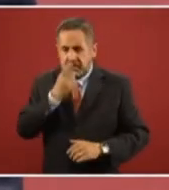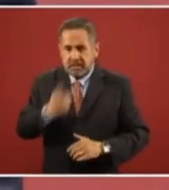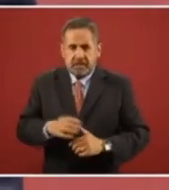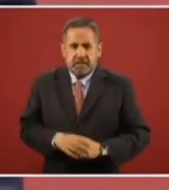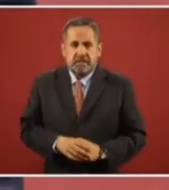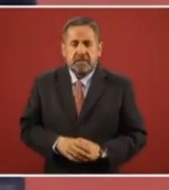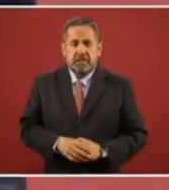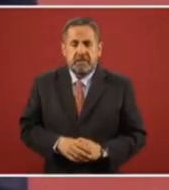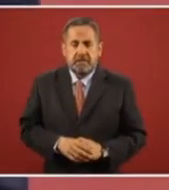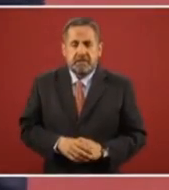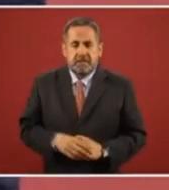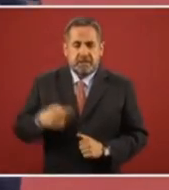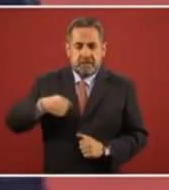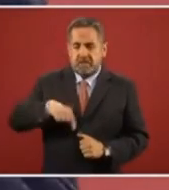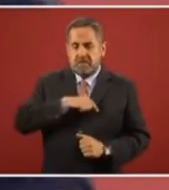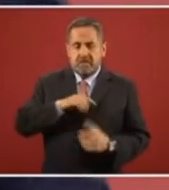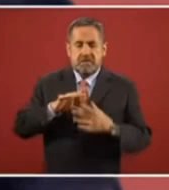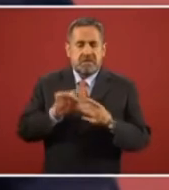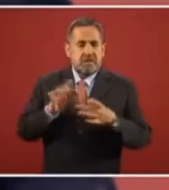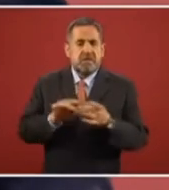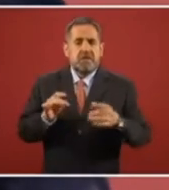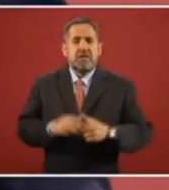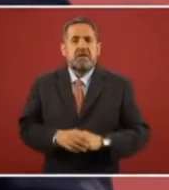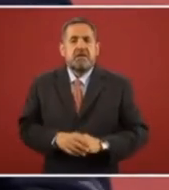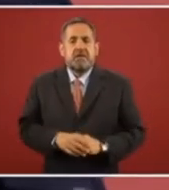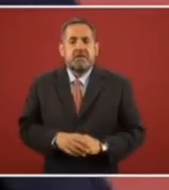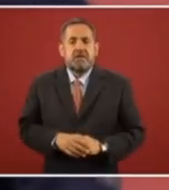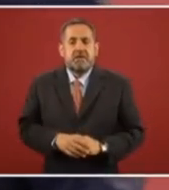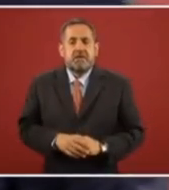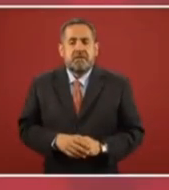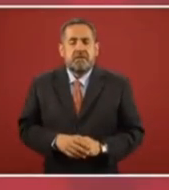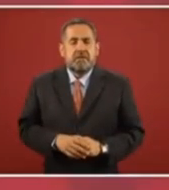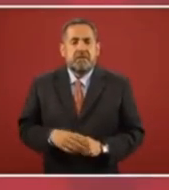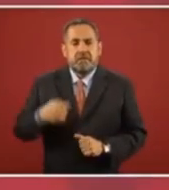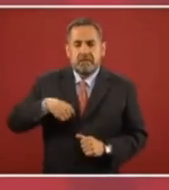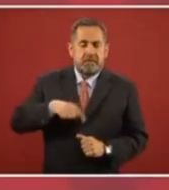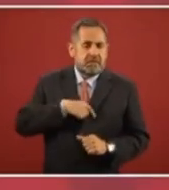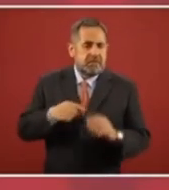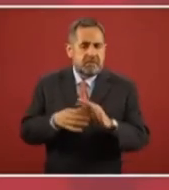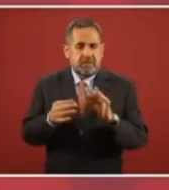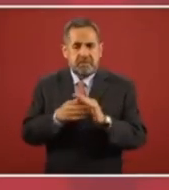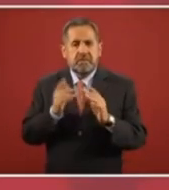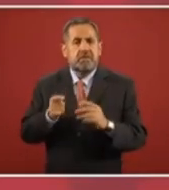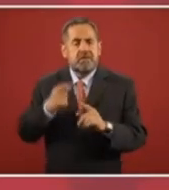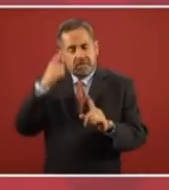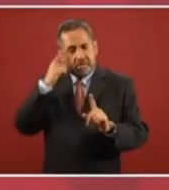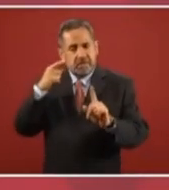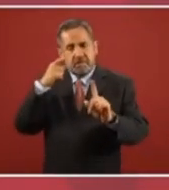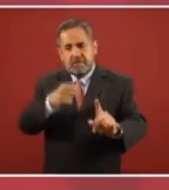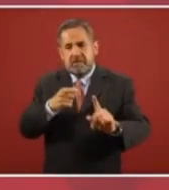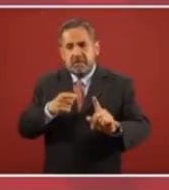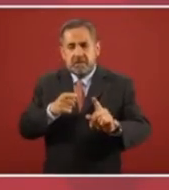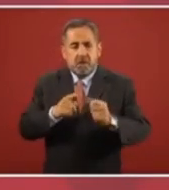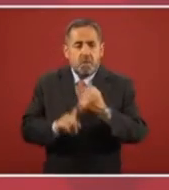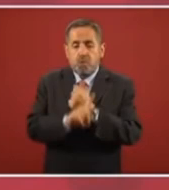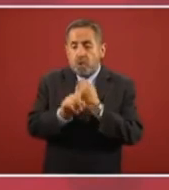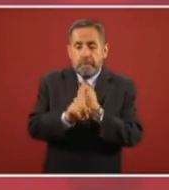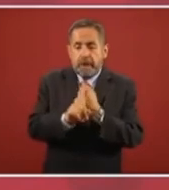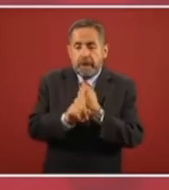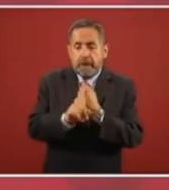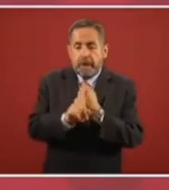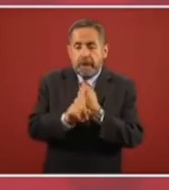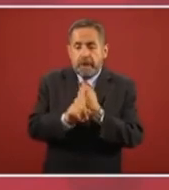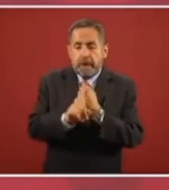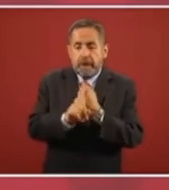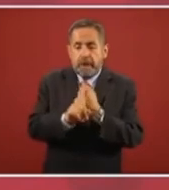nosotros estamos por la búsqueda de soluciones pacíficas